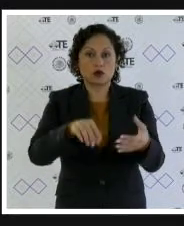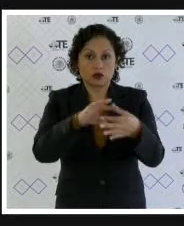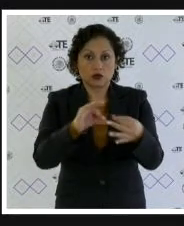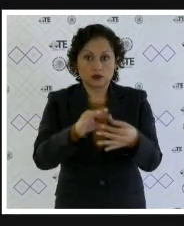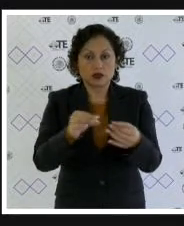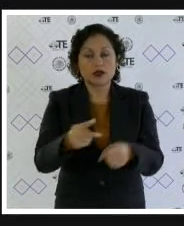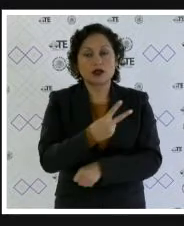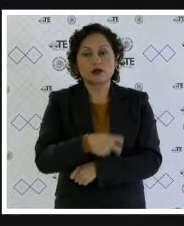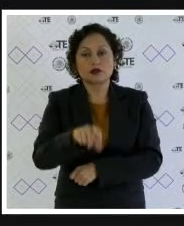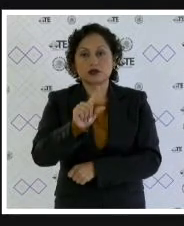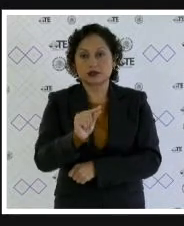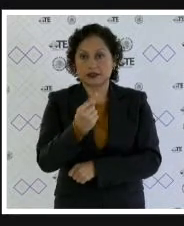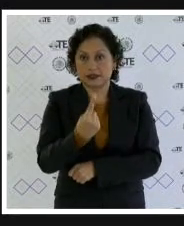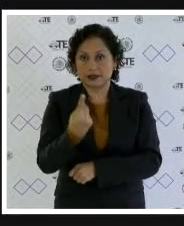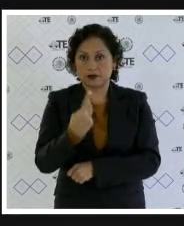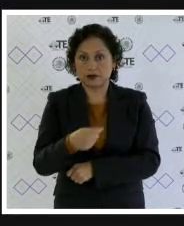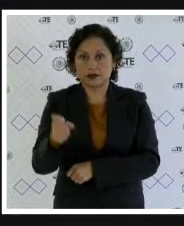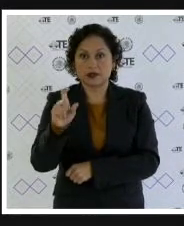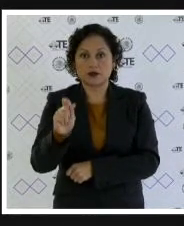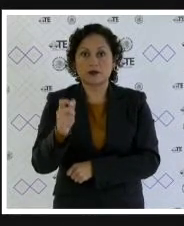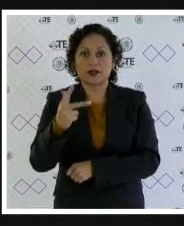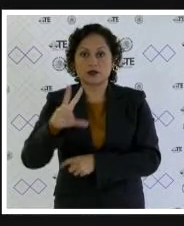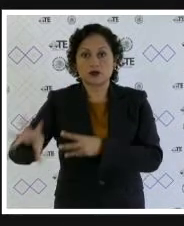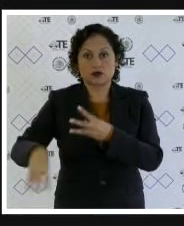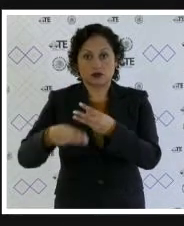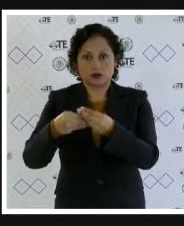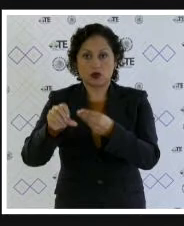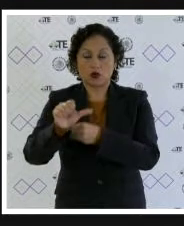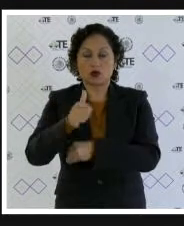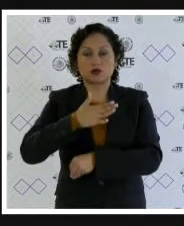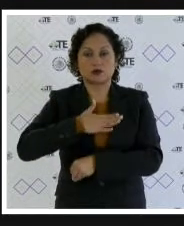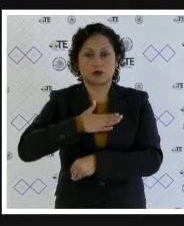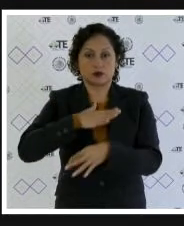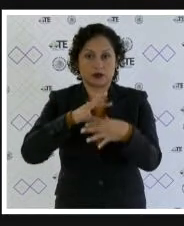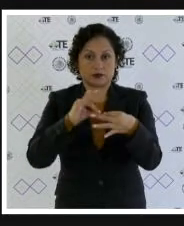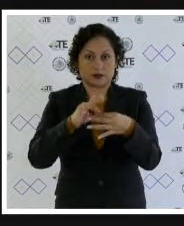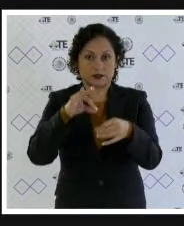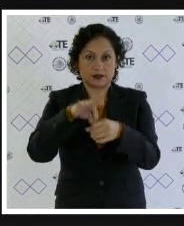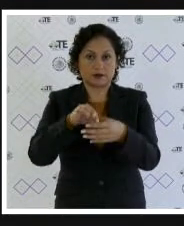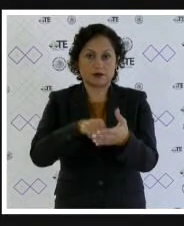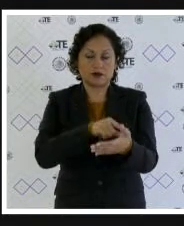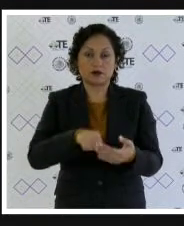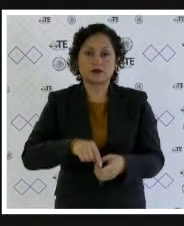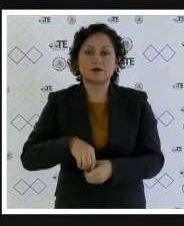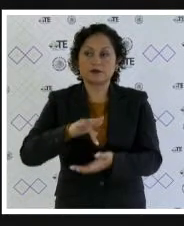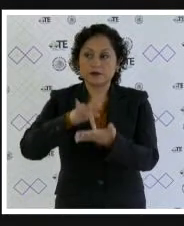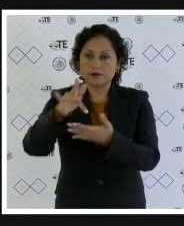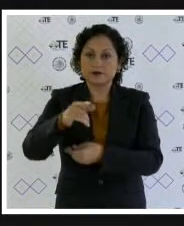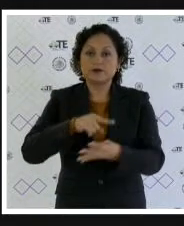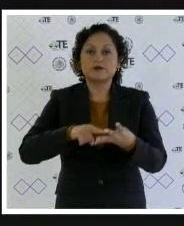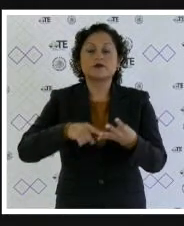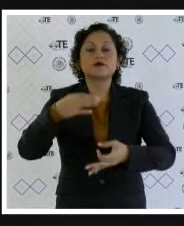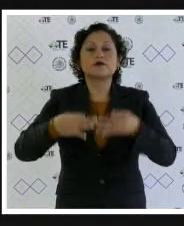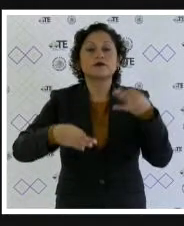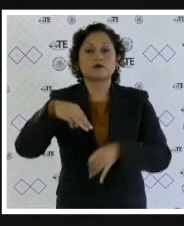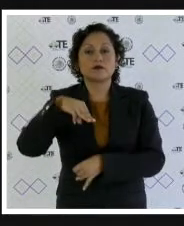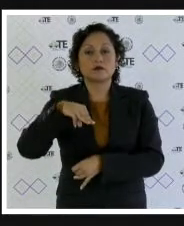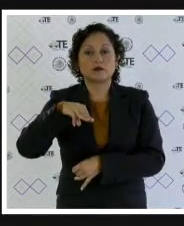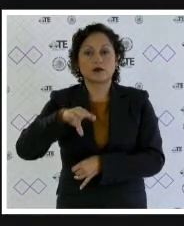doscientos setenta y uno y ciento veintiocho y acumulados gracias muchas gracias magistrado Juan Carlos Sánchez León